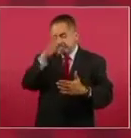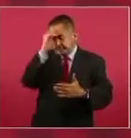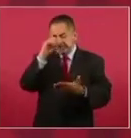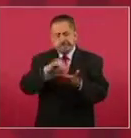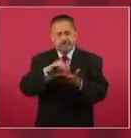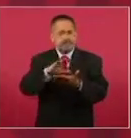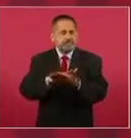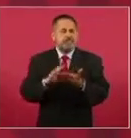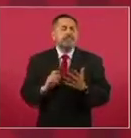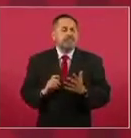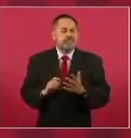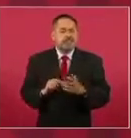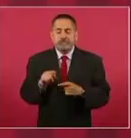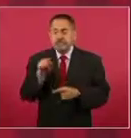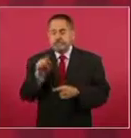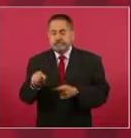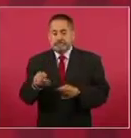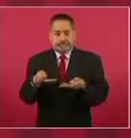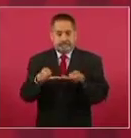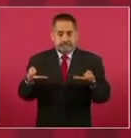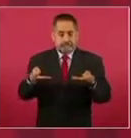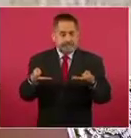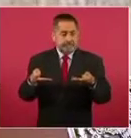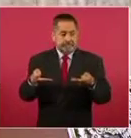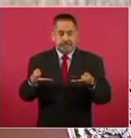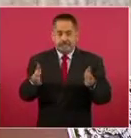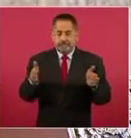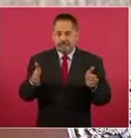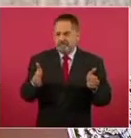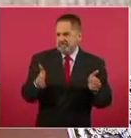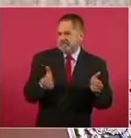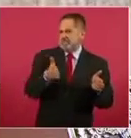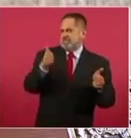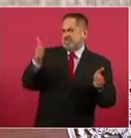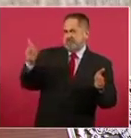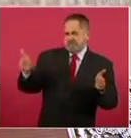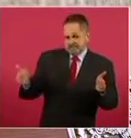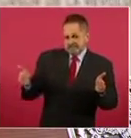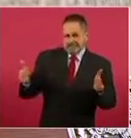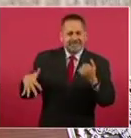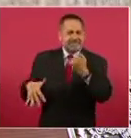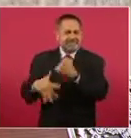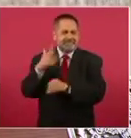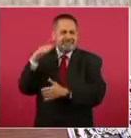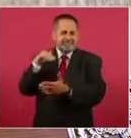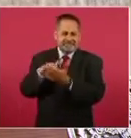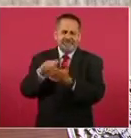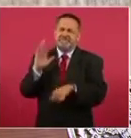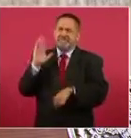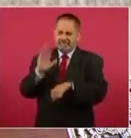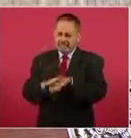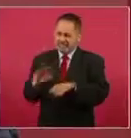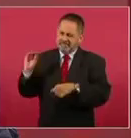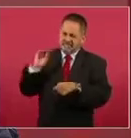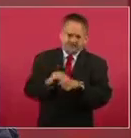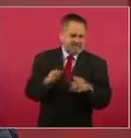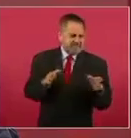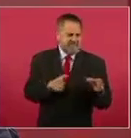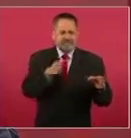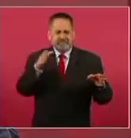en 15 mil hectáreas la reserva de Calakmul en